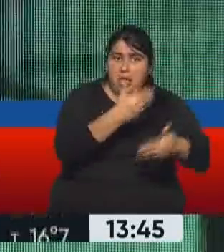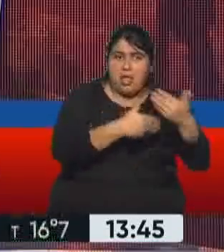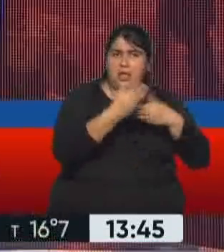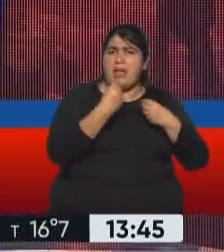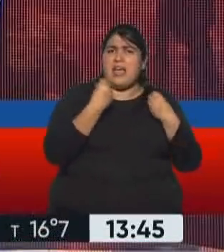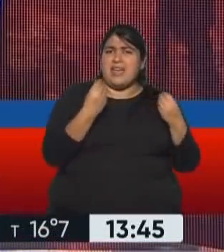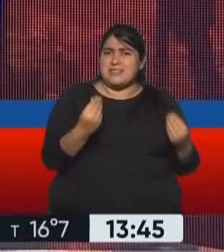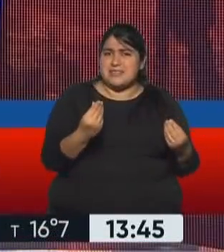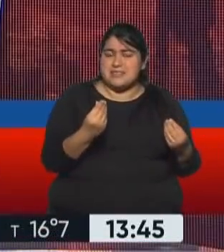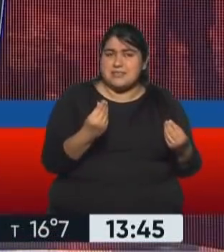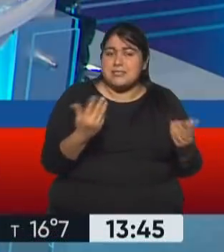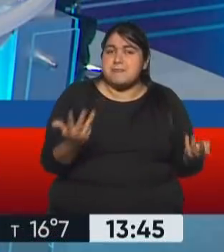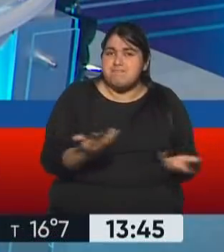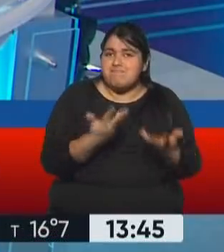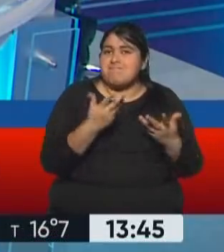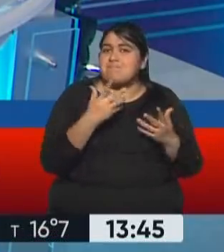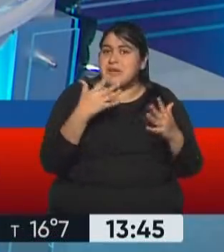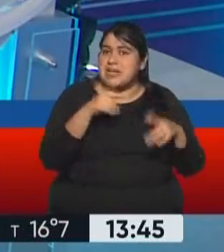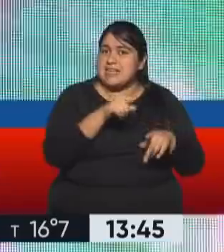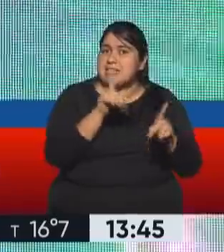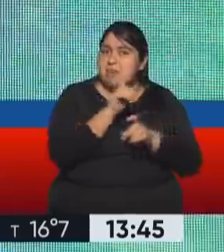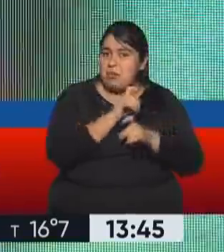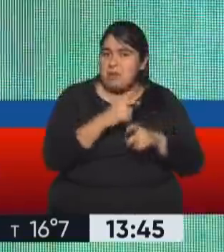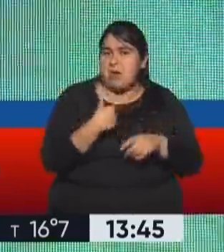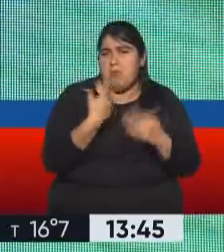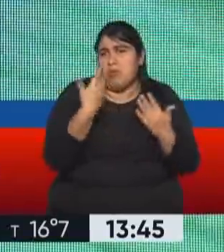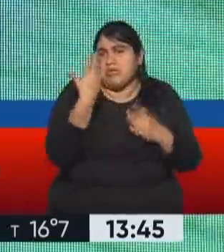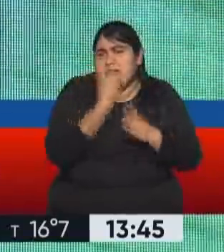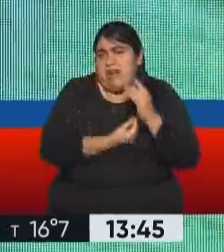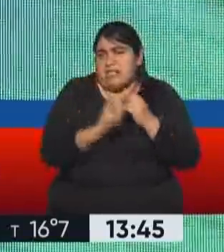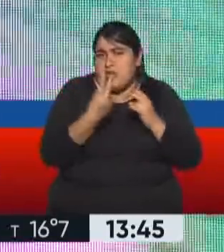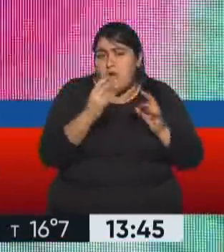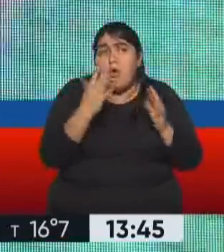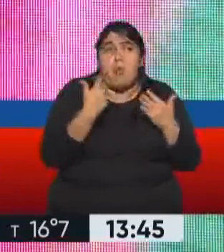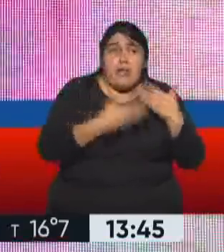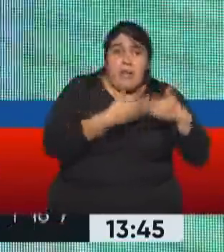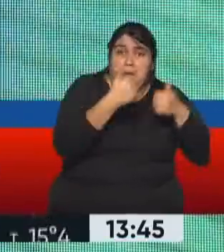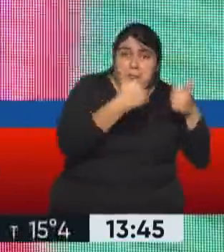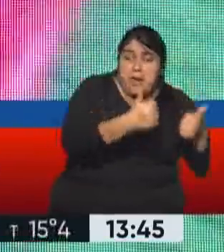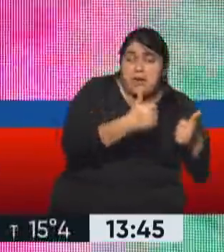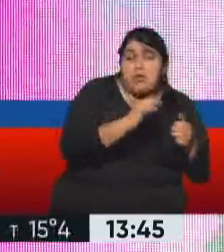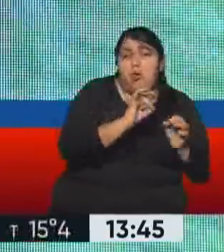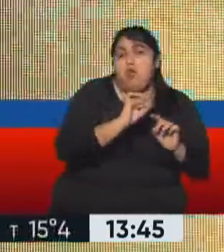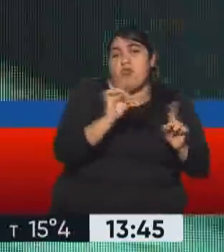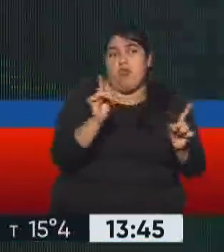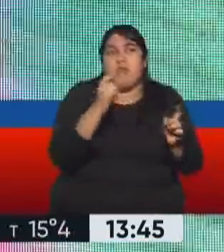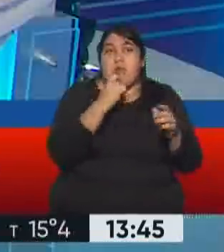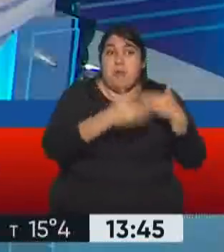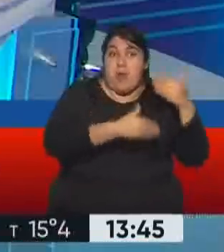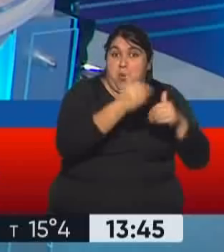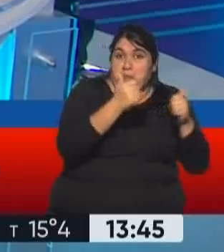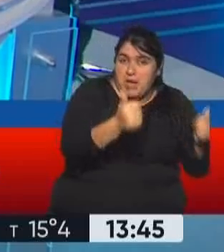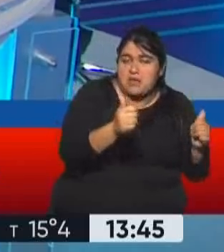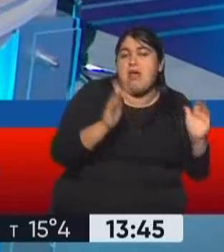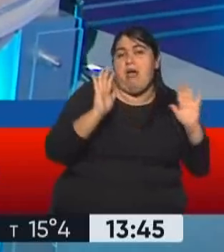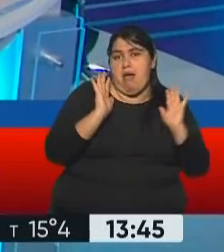mineras, del poder económico y demás, que es el escenario llanta humala. Las dos cosas le pueden pasar, digo, que le salga bien implica evitar uno de esos